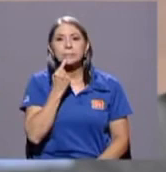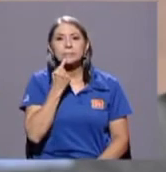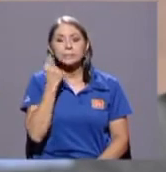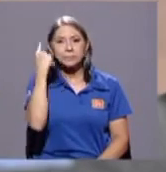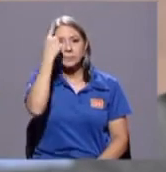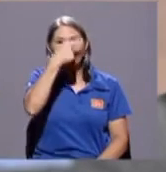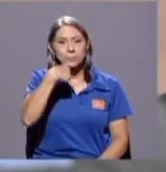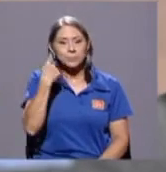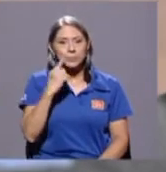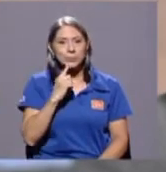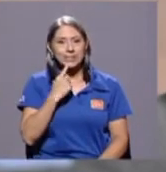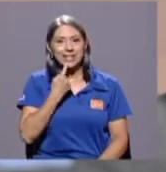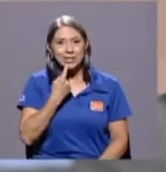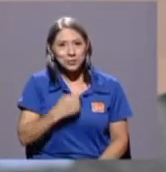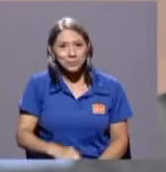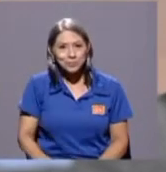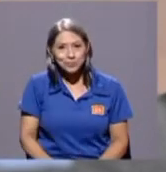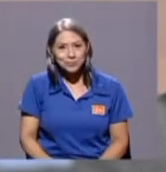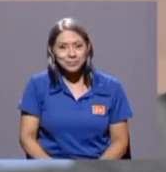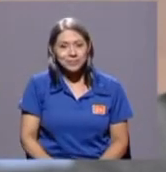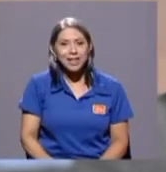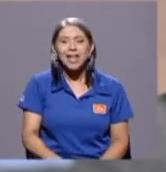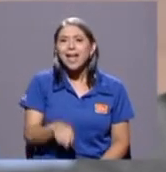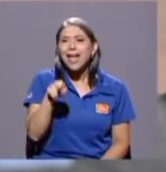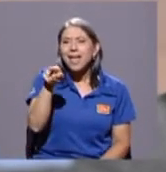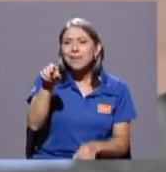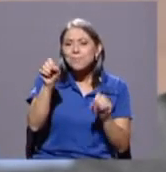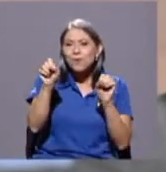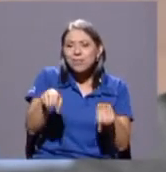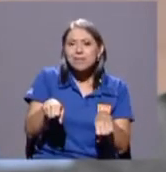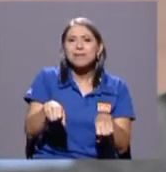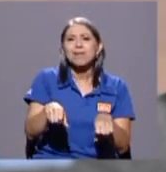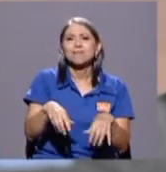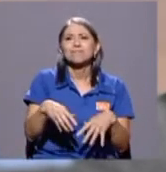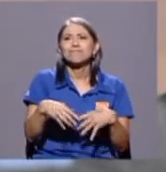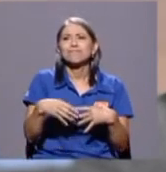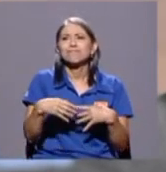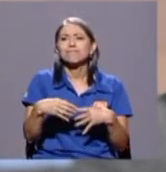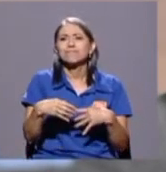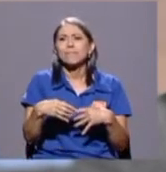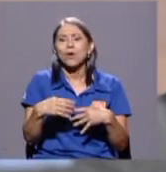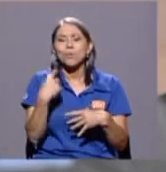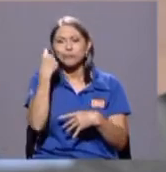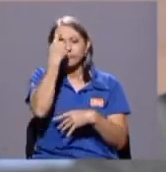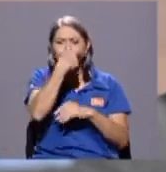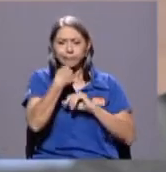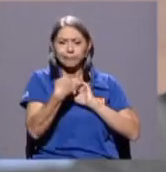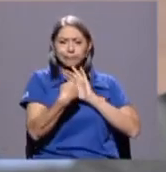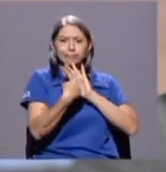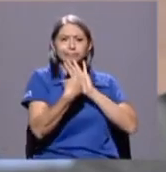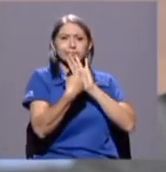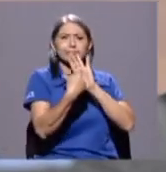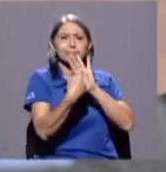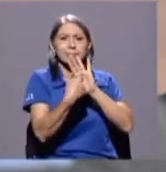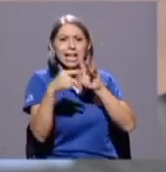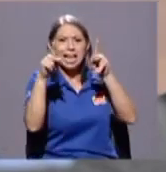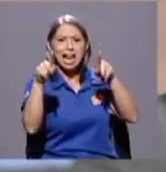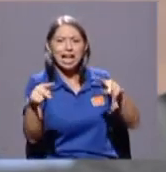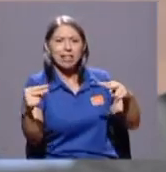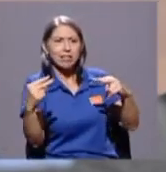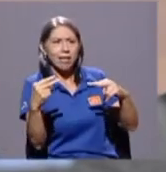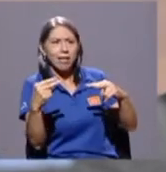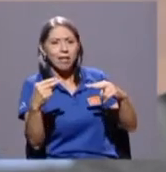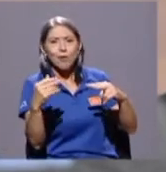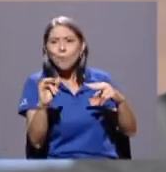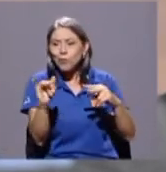Era capaz de darle a la gente una sensación de te estoy poniendo atención. O realmente te